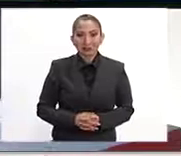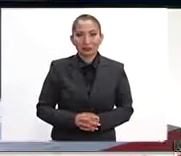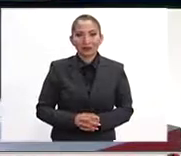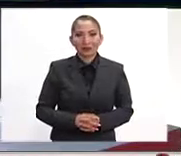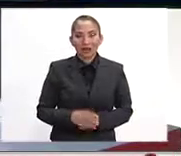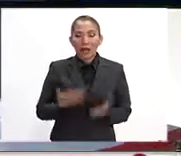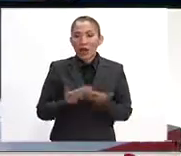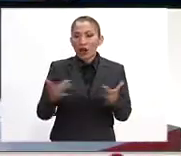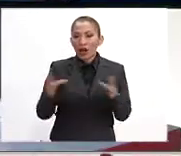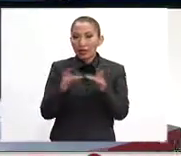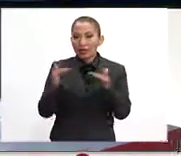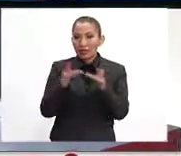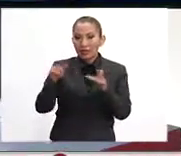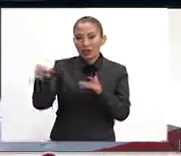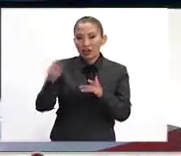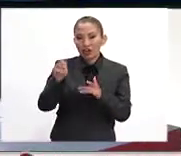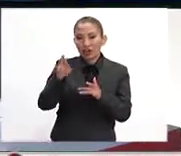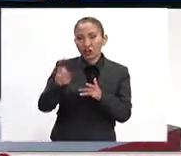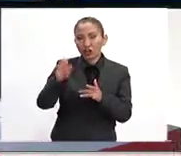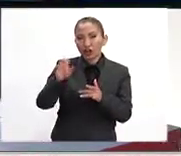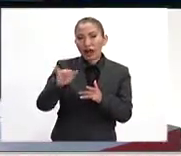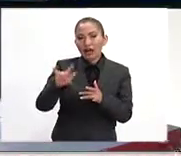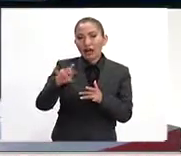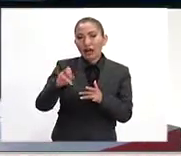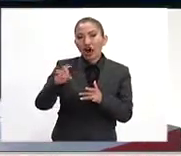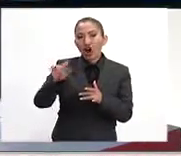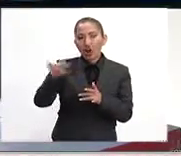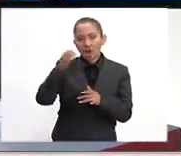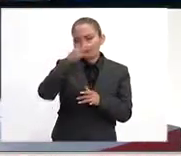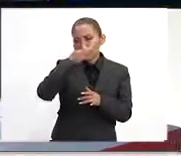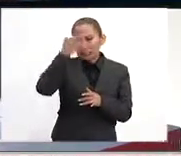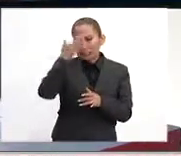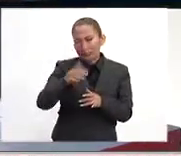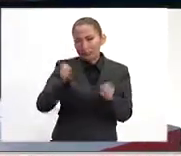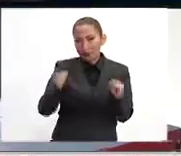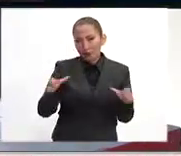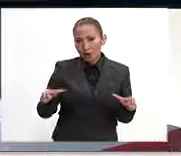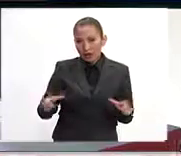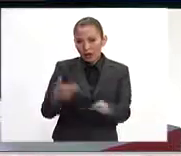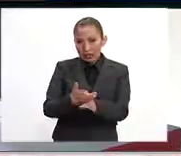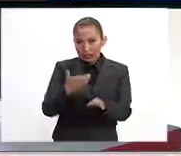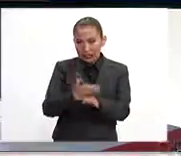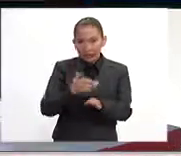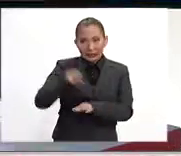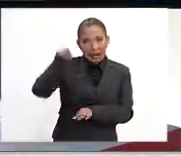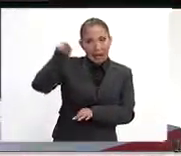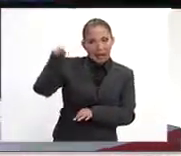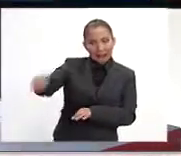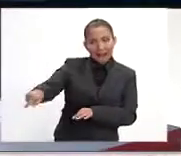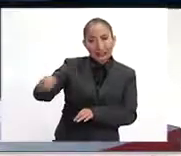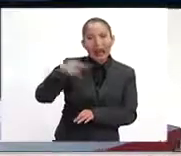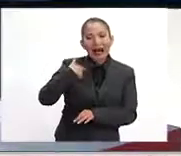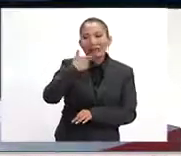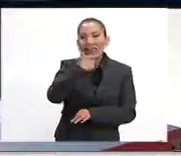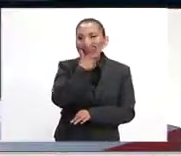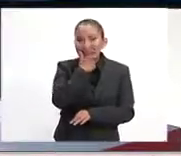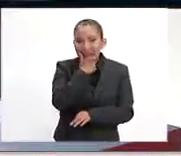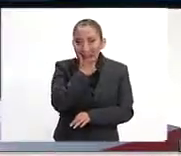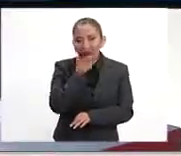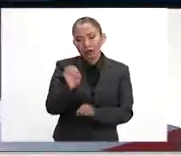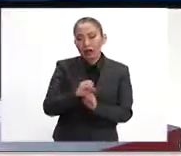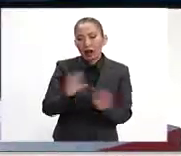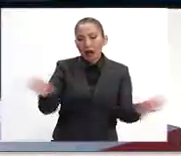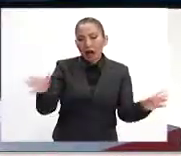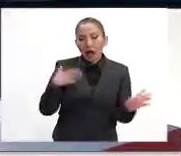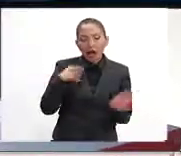Nos enlazamos con el doctor Javier Oliva, él es experto en seguridad, quien se encuentra en estos momentos allá en Londres, por